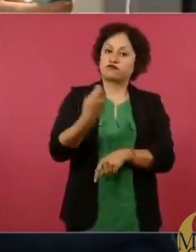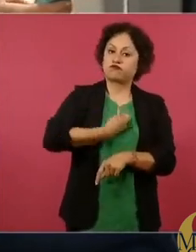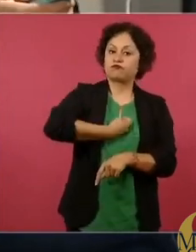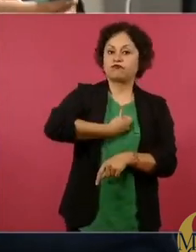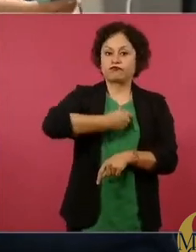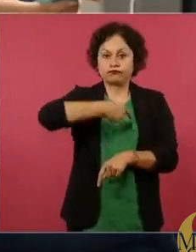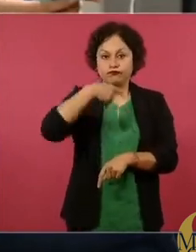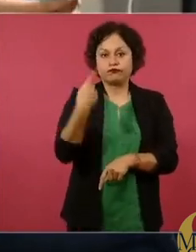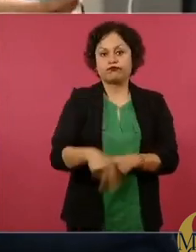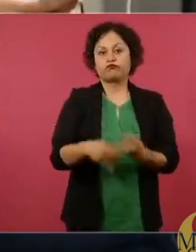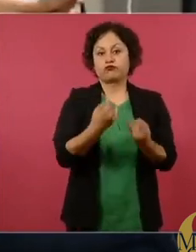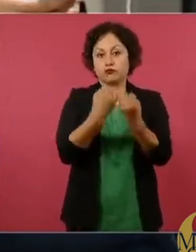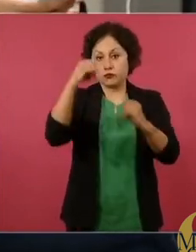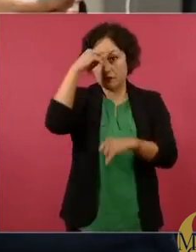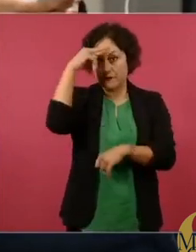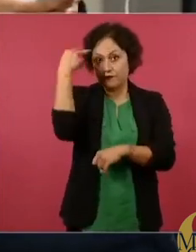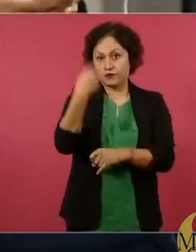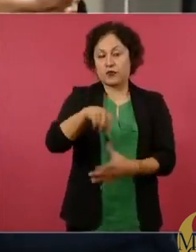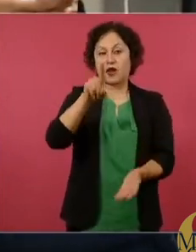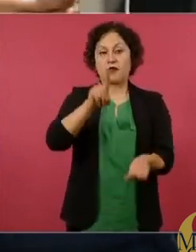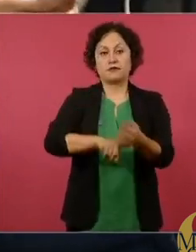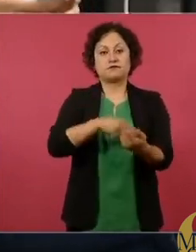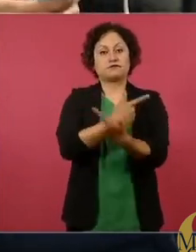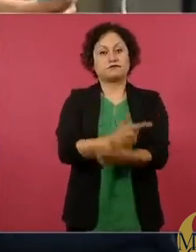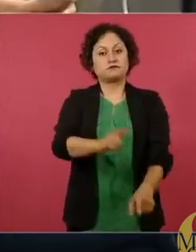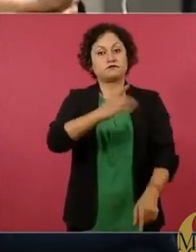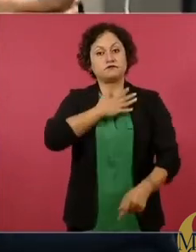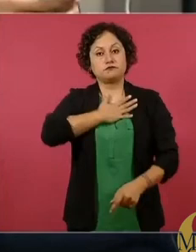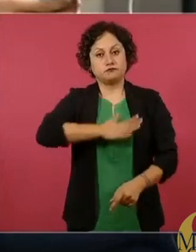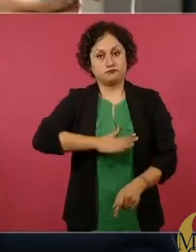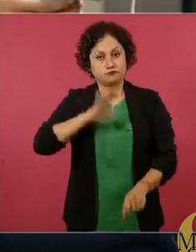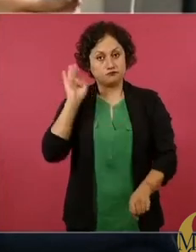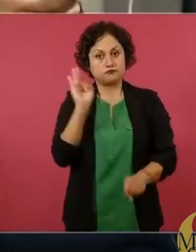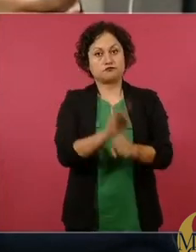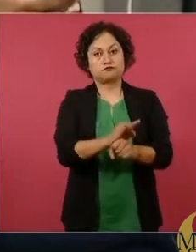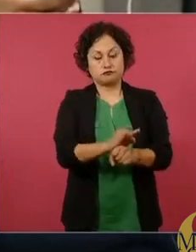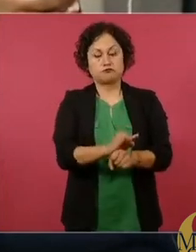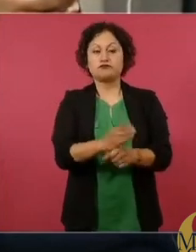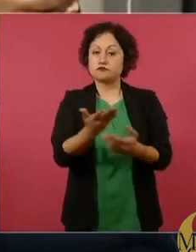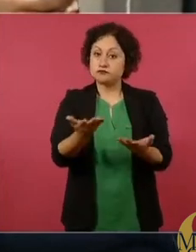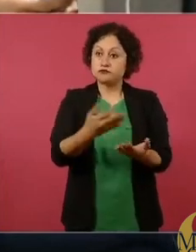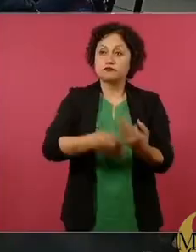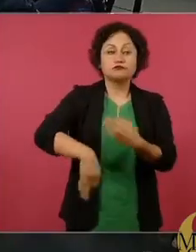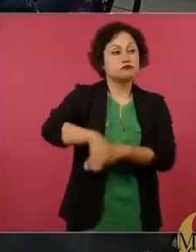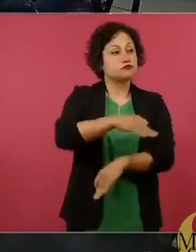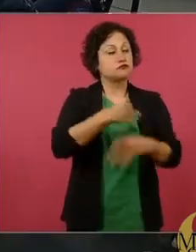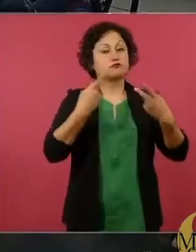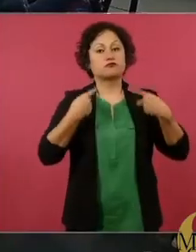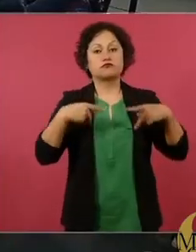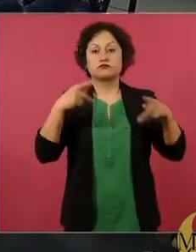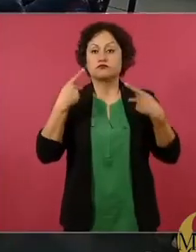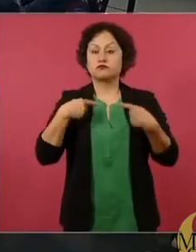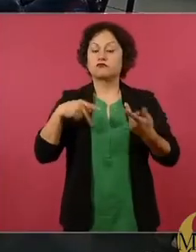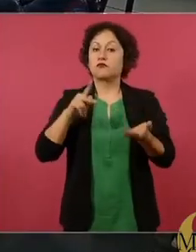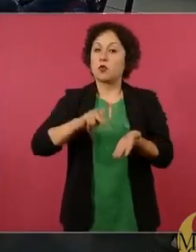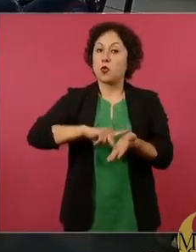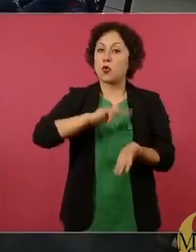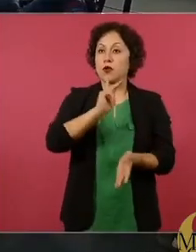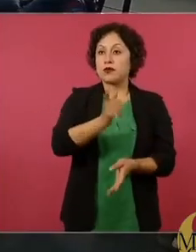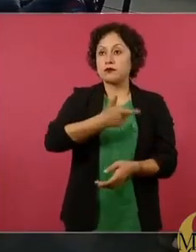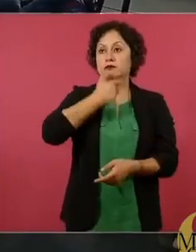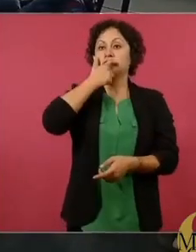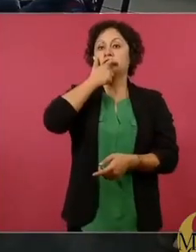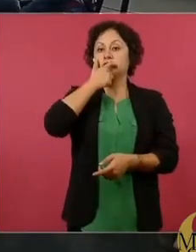donde imperen la libertad, la soberanía y la justicia, reavivando las sonrisas de esperanza surgidas en 2006.